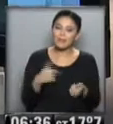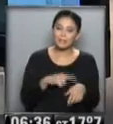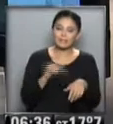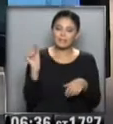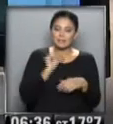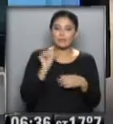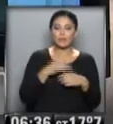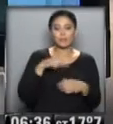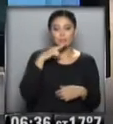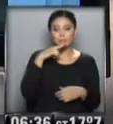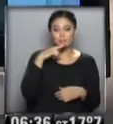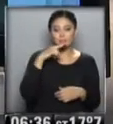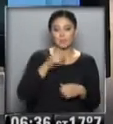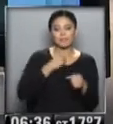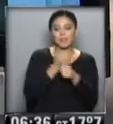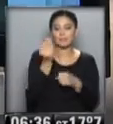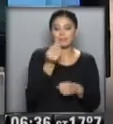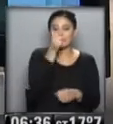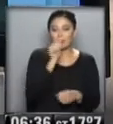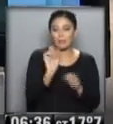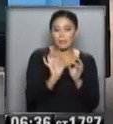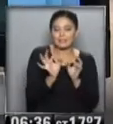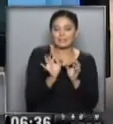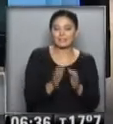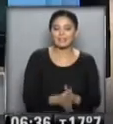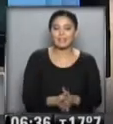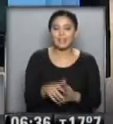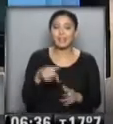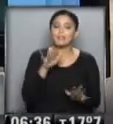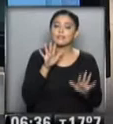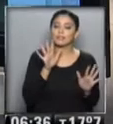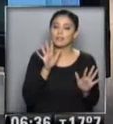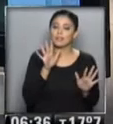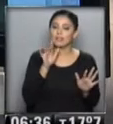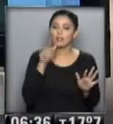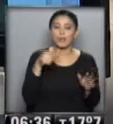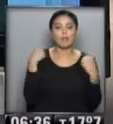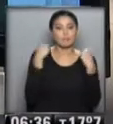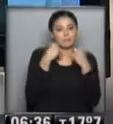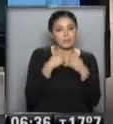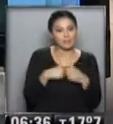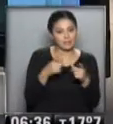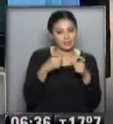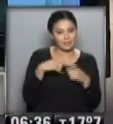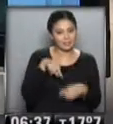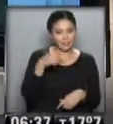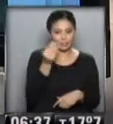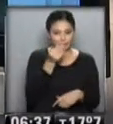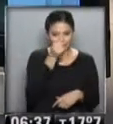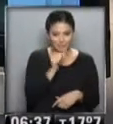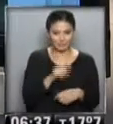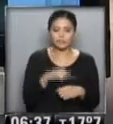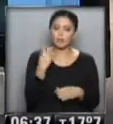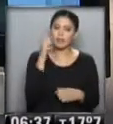es viernes... ...y vamos al fin de semana... ...fin de semana... ...pinta muy bien... ...eso sí, eh... ...preparen abrigos... ...un besazo... ...los